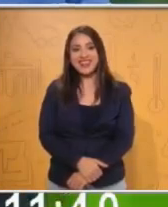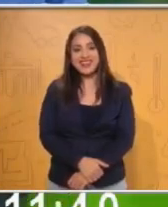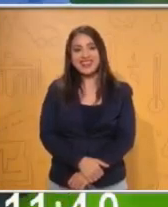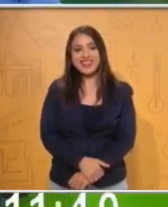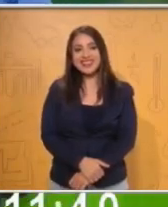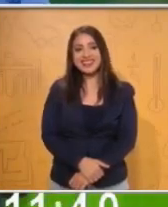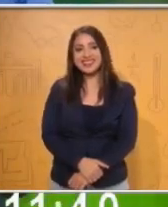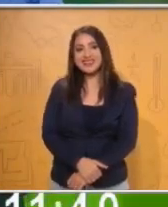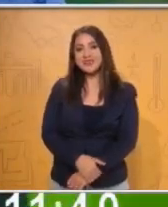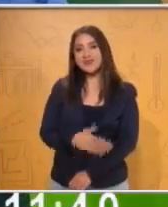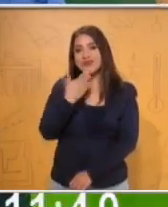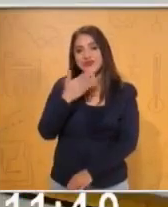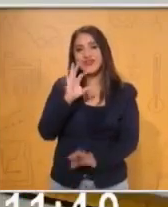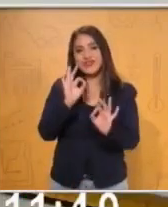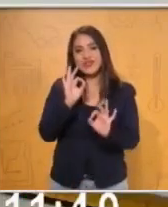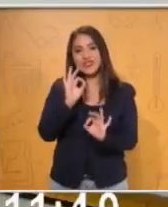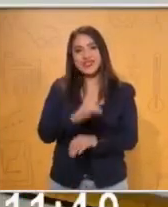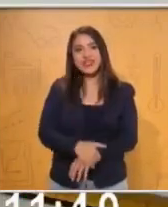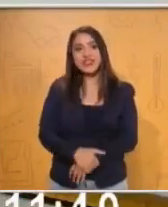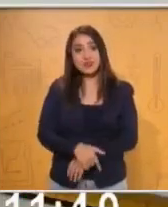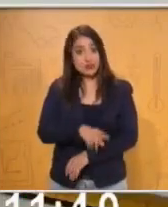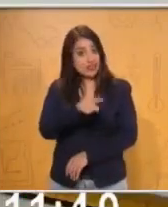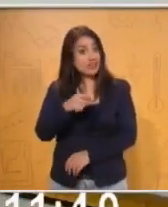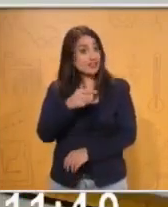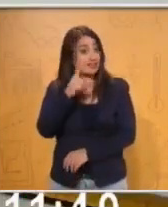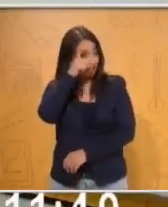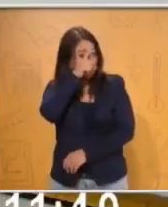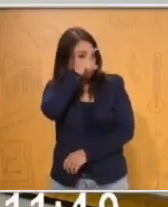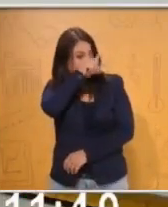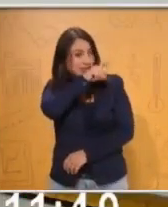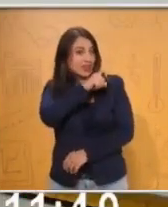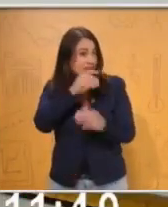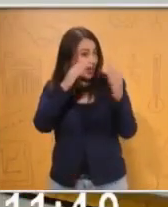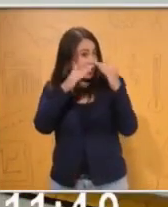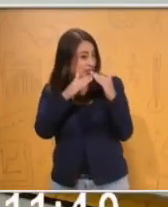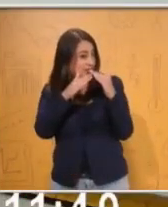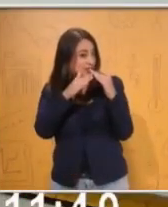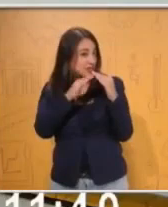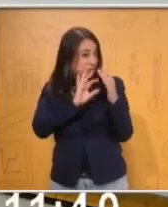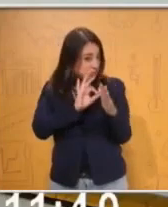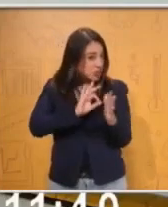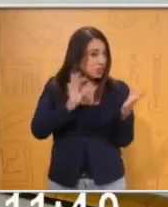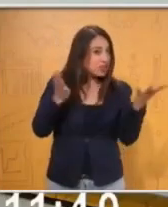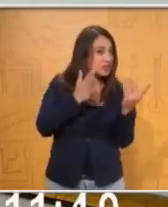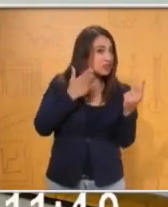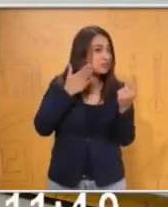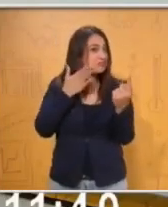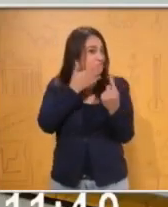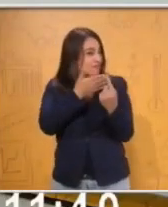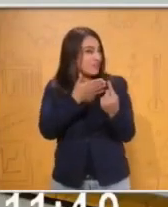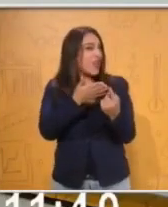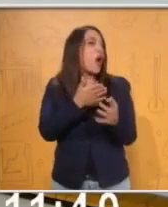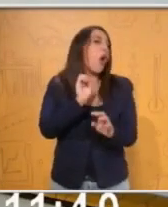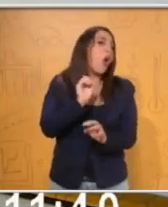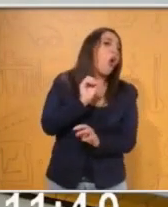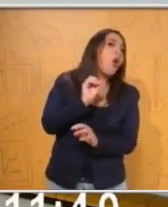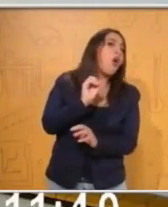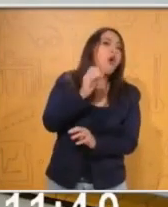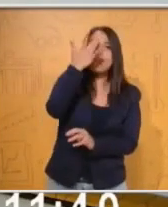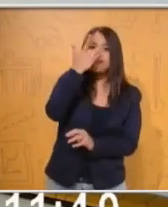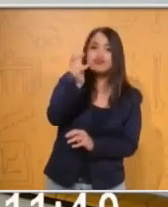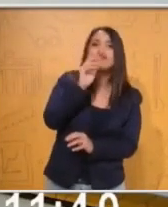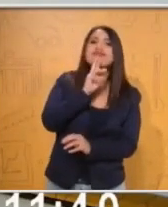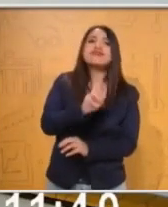Muy bien. Amiguitos, ¿ustedes batallaron en casita? ¿Pudieron hacer el reto? ¿O adivinaron la respuesta?